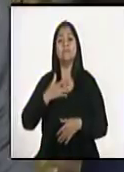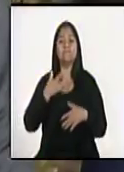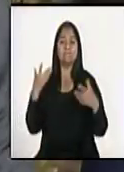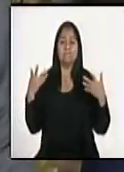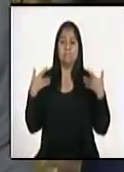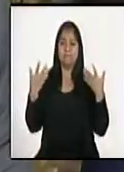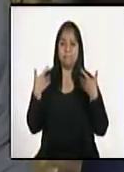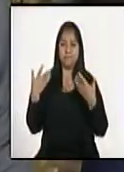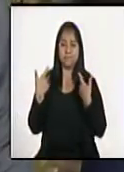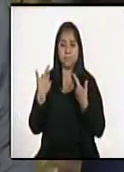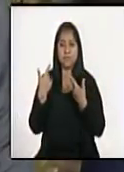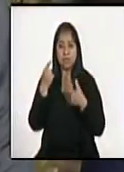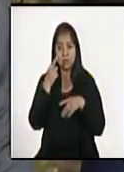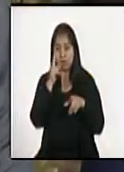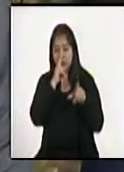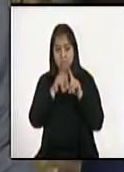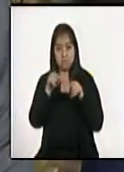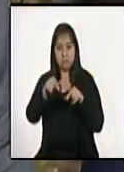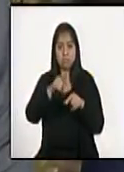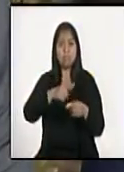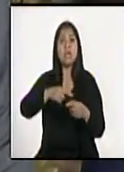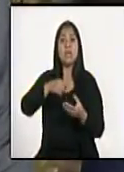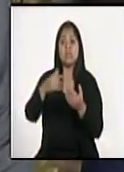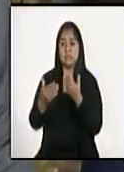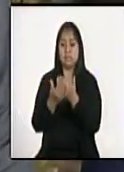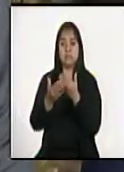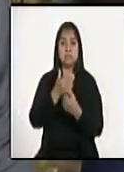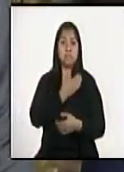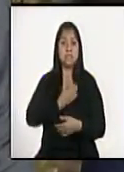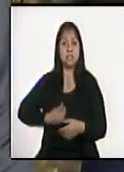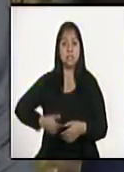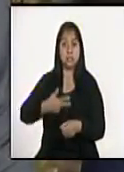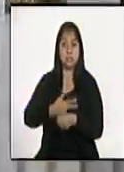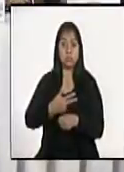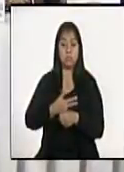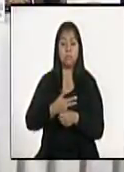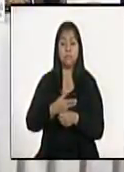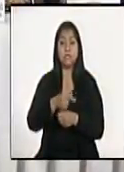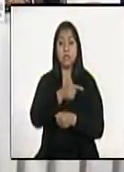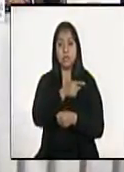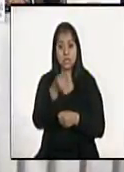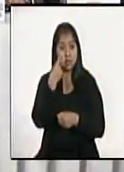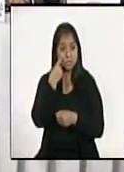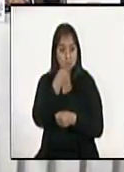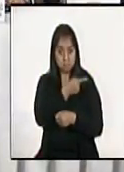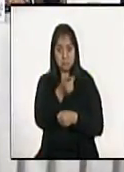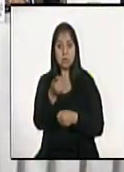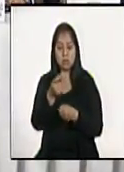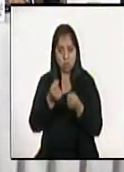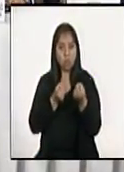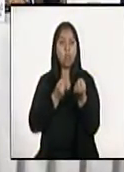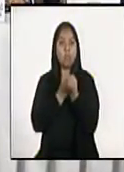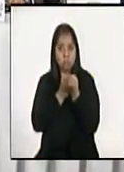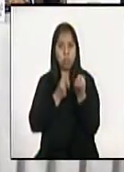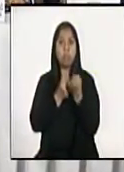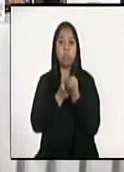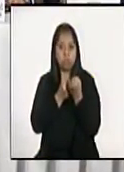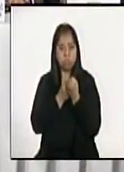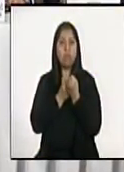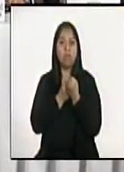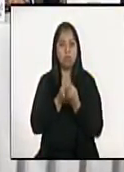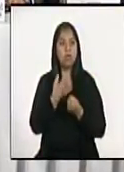alrededor del presidente de la república hemos tenido el apoyo en nuestra labor de